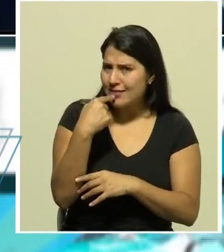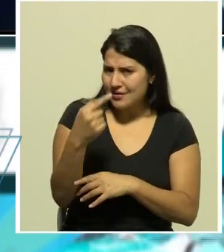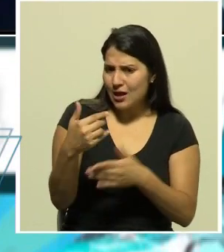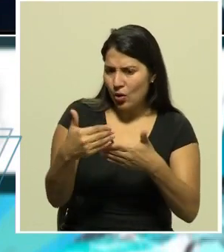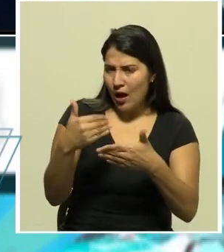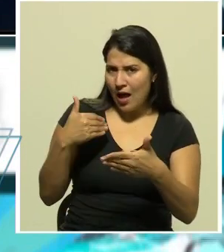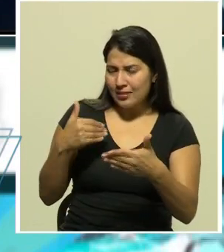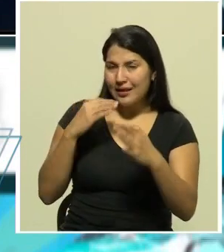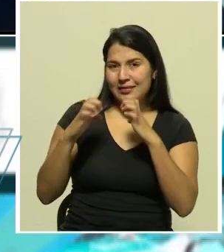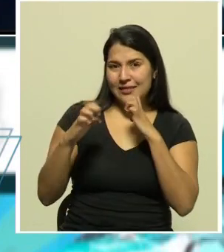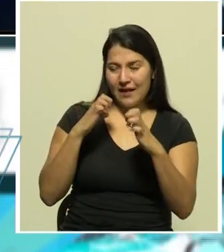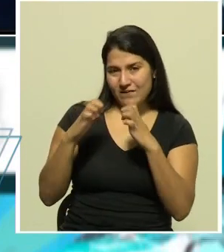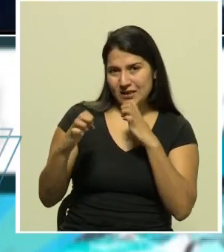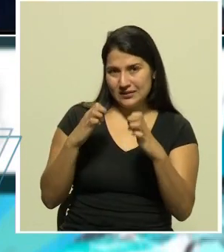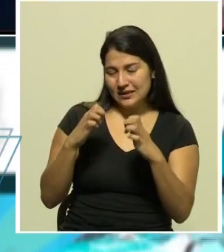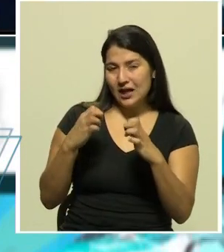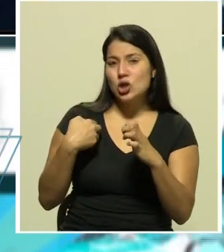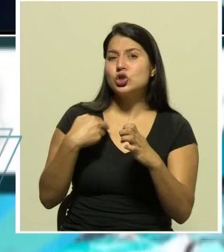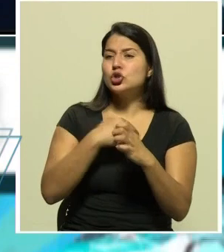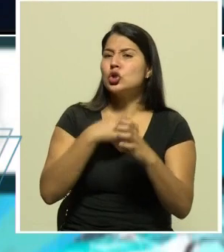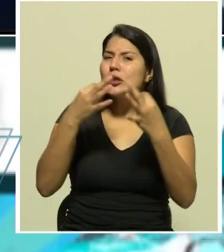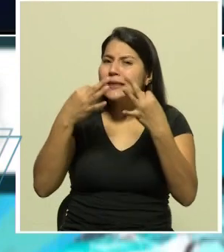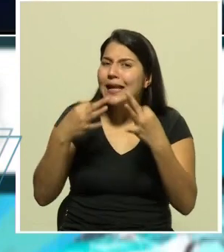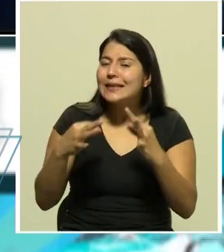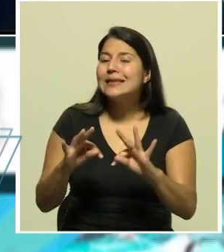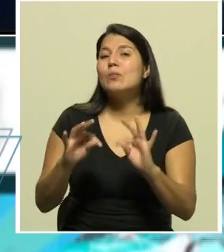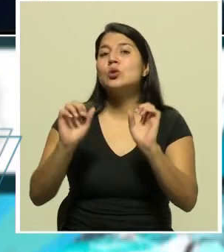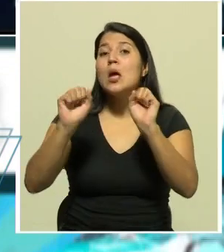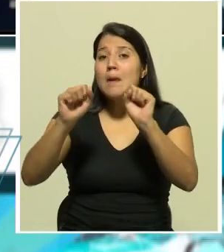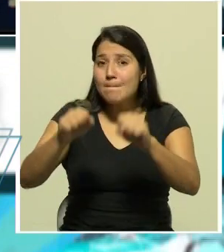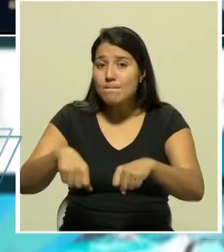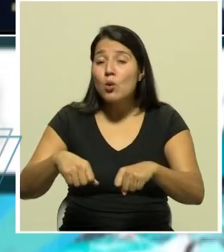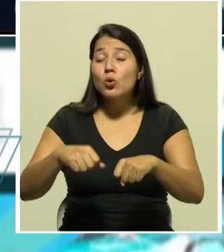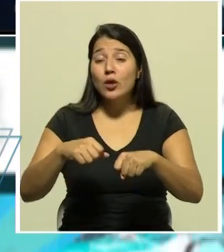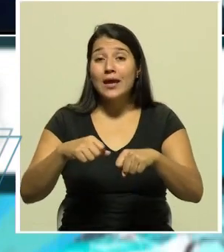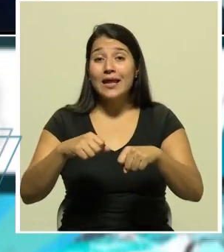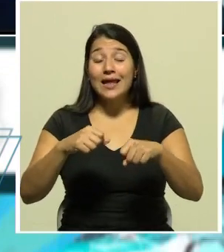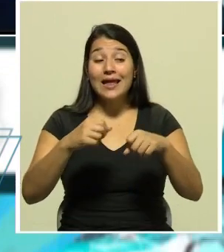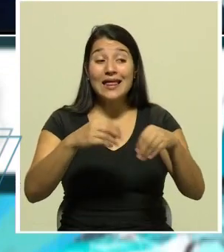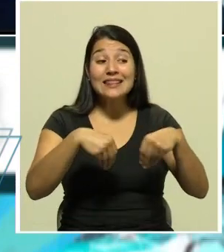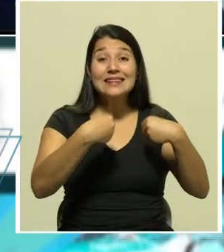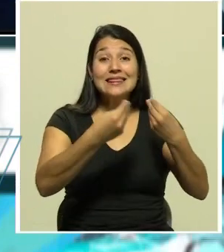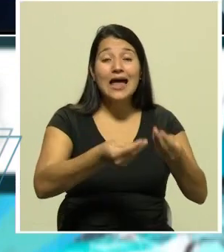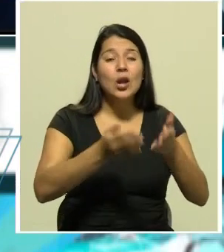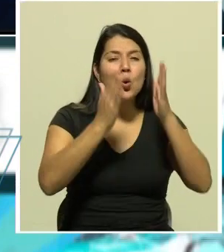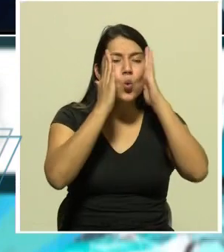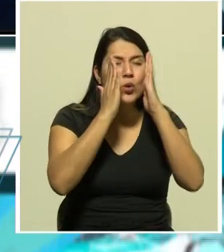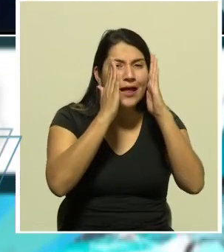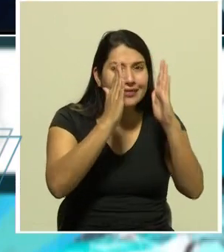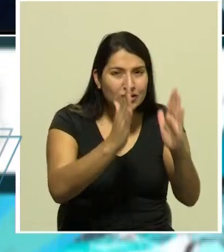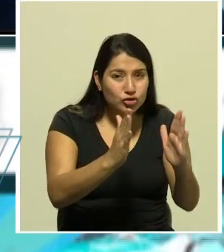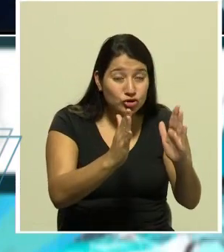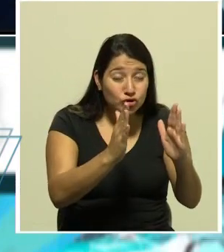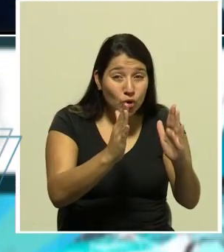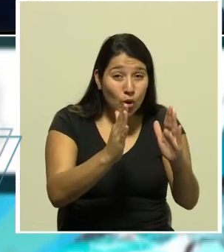entrevista es hacer una atención de un nivel local muy